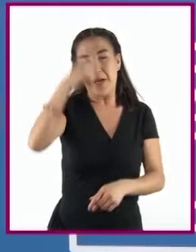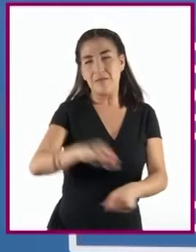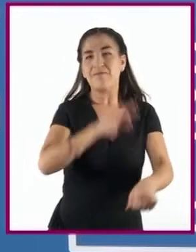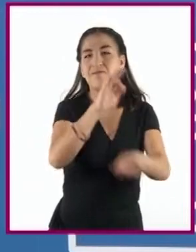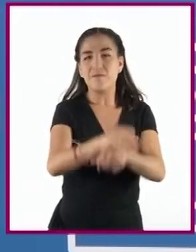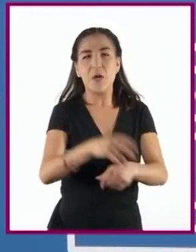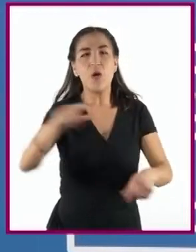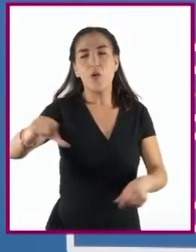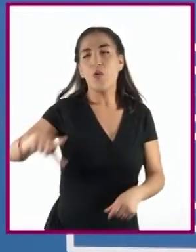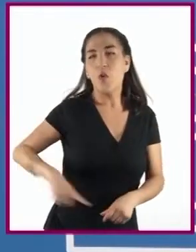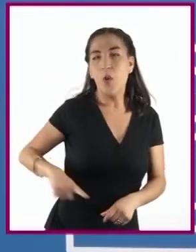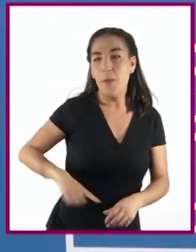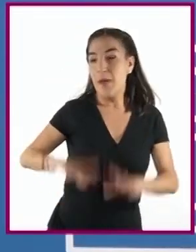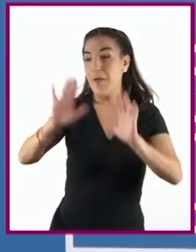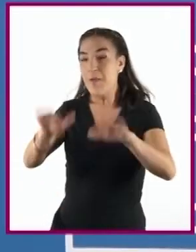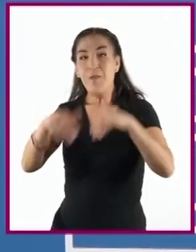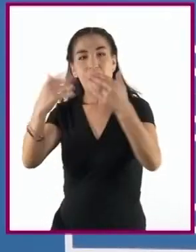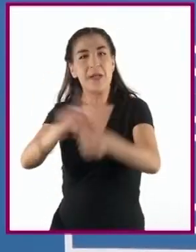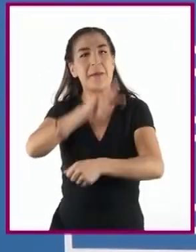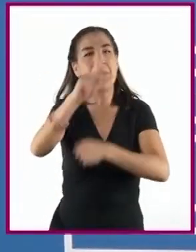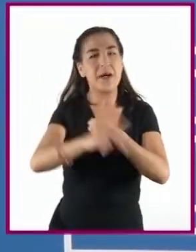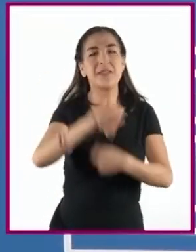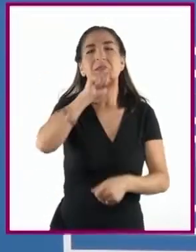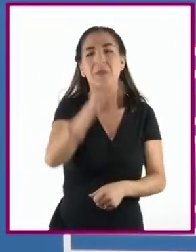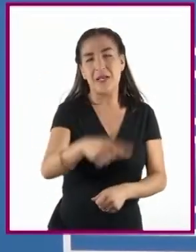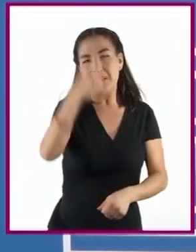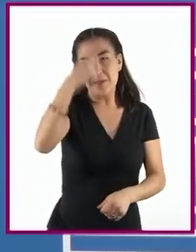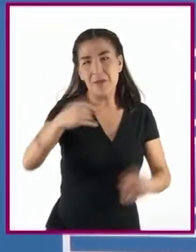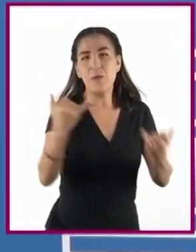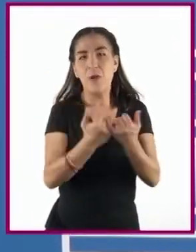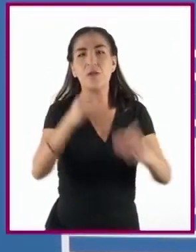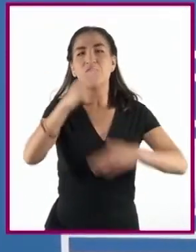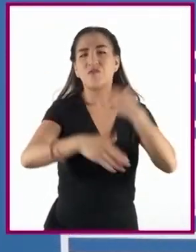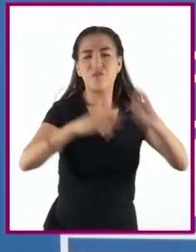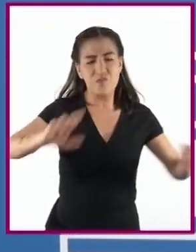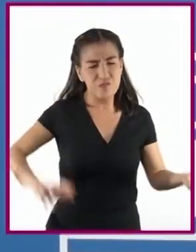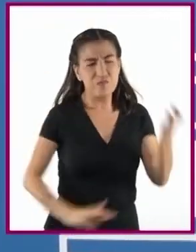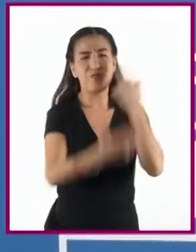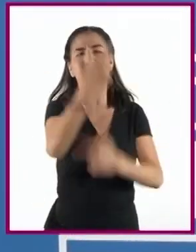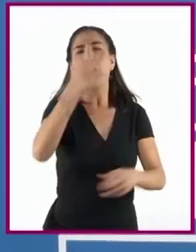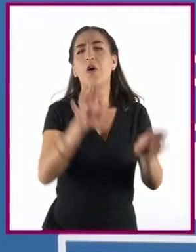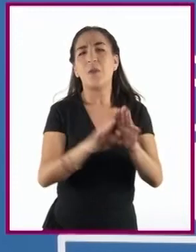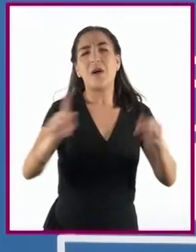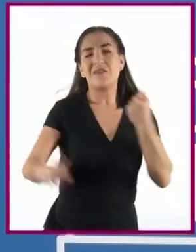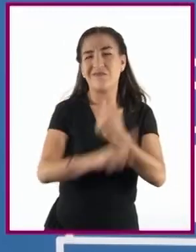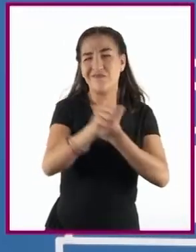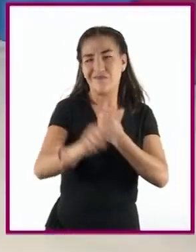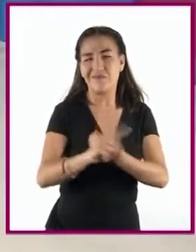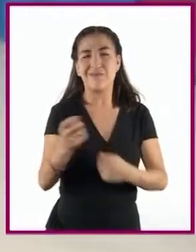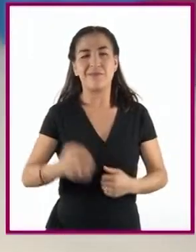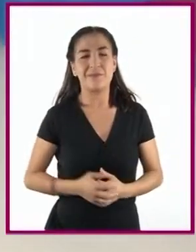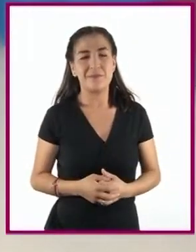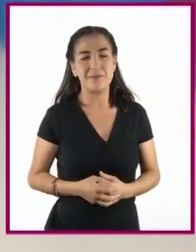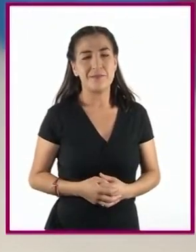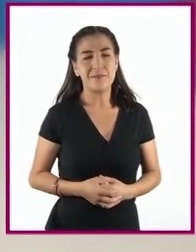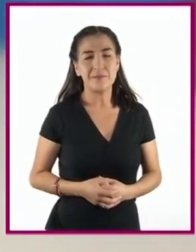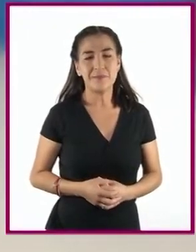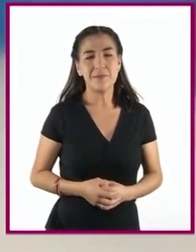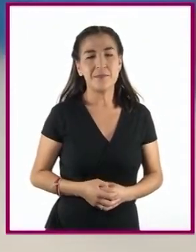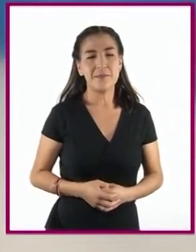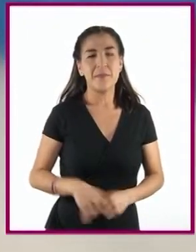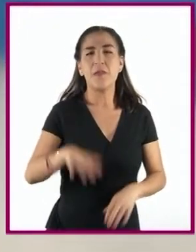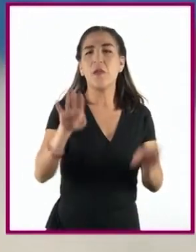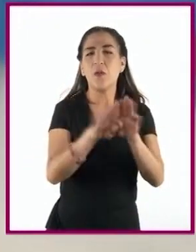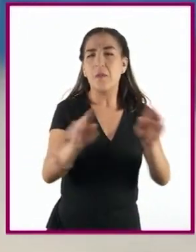gobierno extranjero y pudiera producir rebelión, tumulto, sedición o escándalo. La